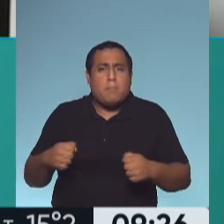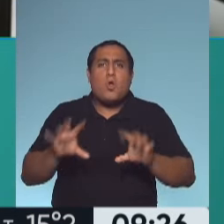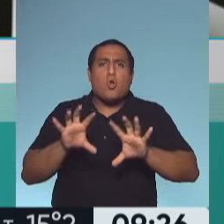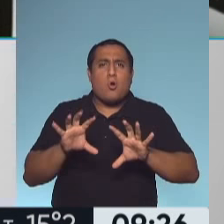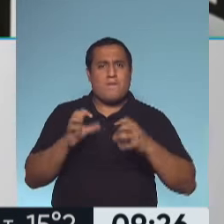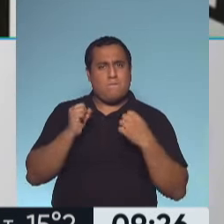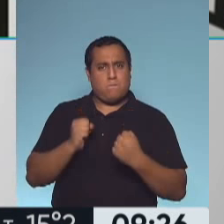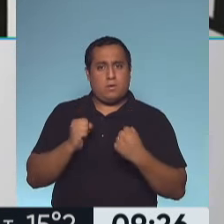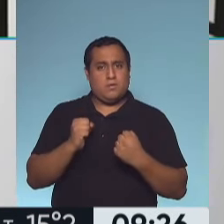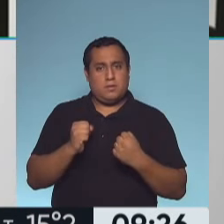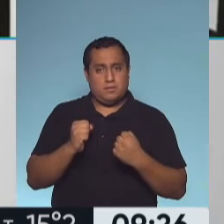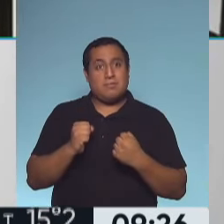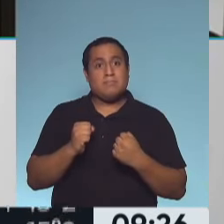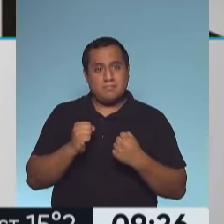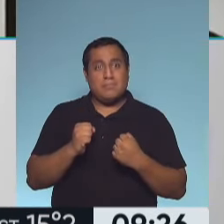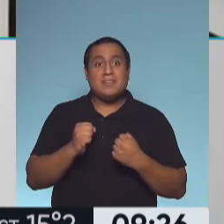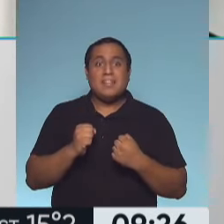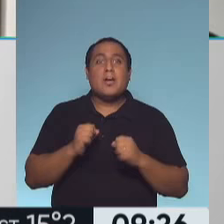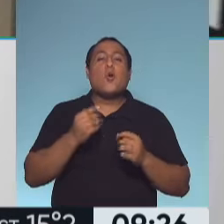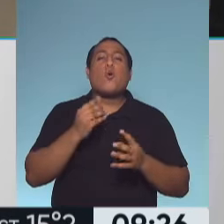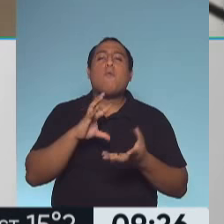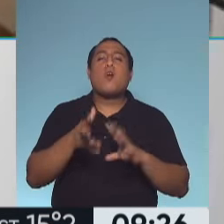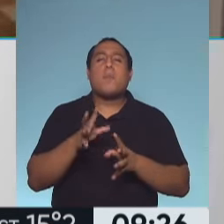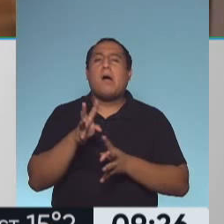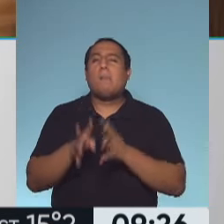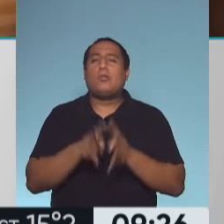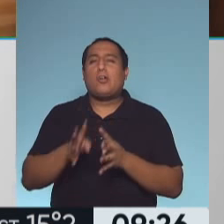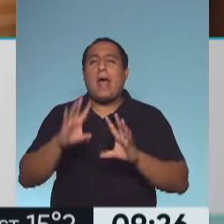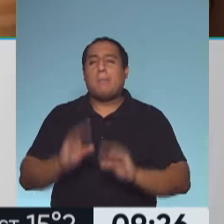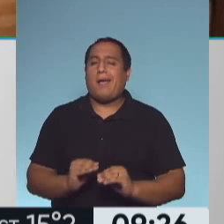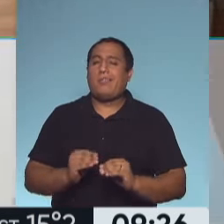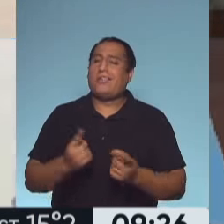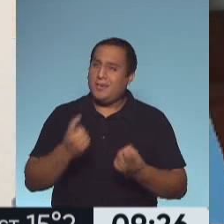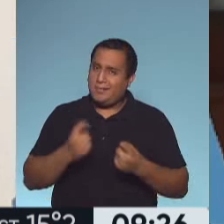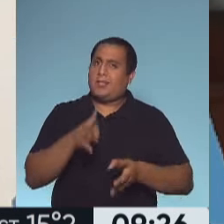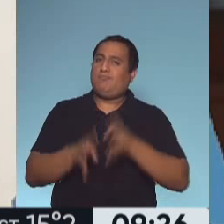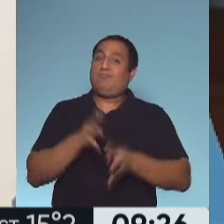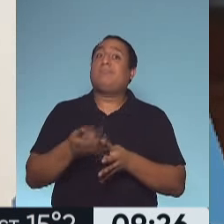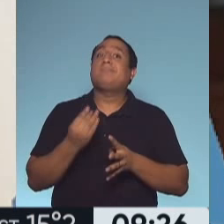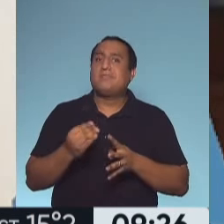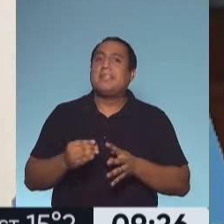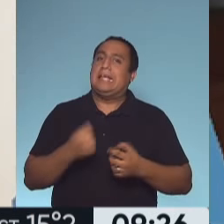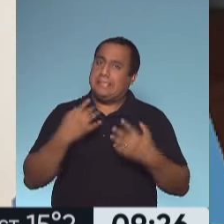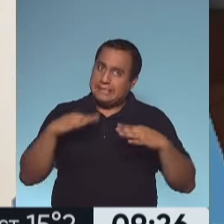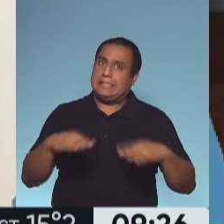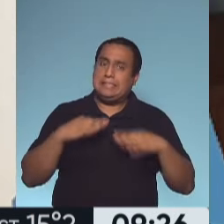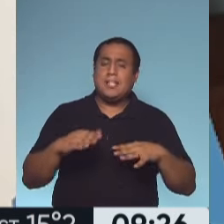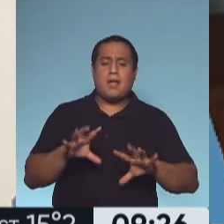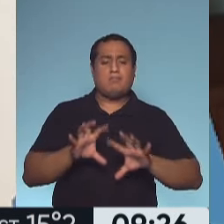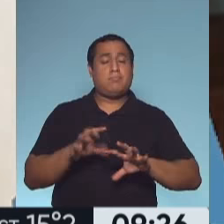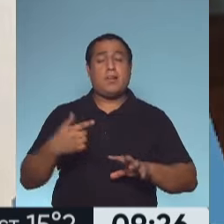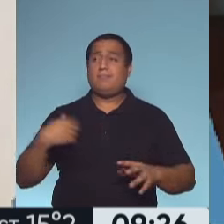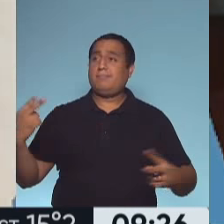escondido que la mayoría tiene apagado, hay que darle arranque. Que haces mucho hincapié en los glúteos, que no solo es una cuestión estética, sino de